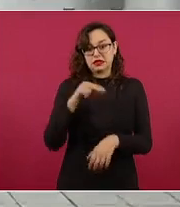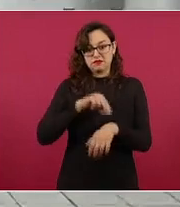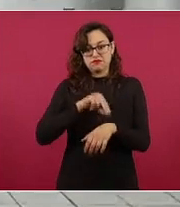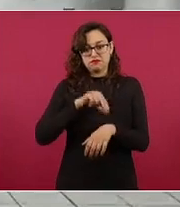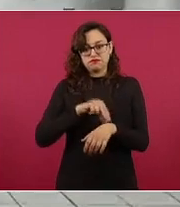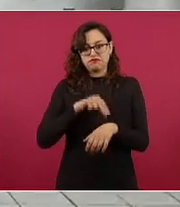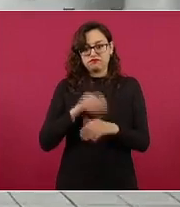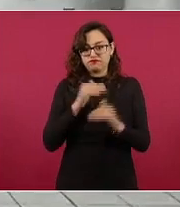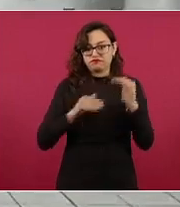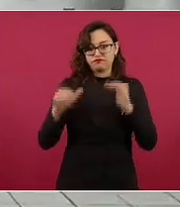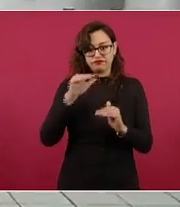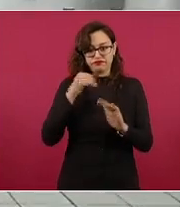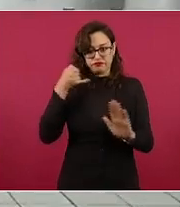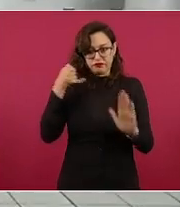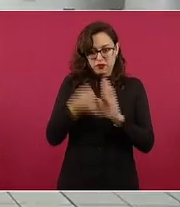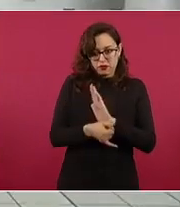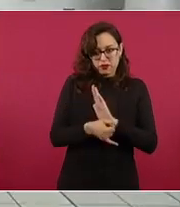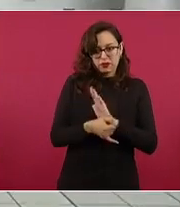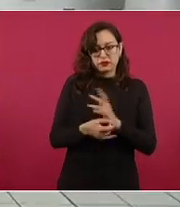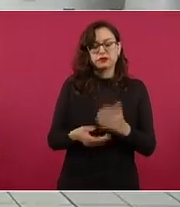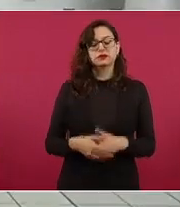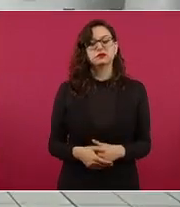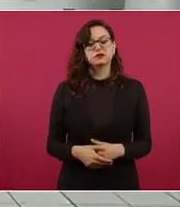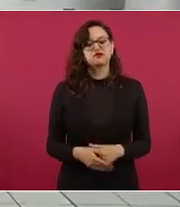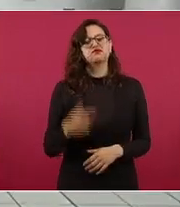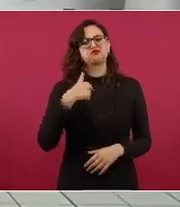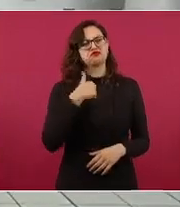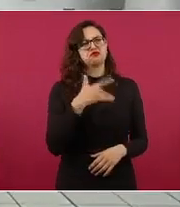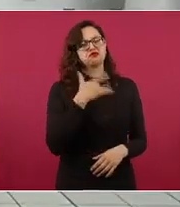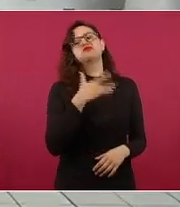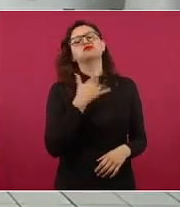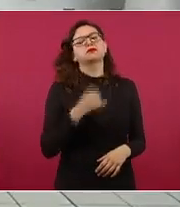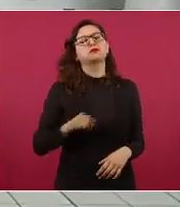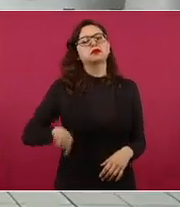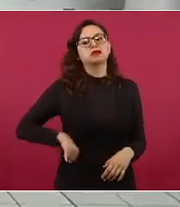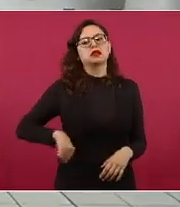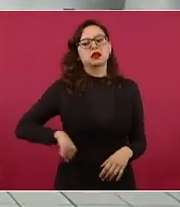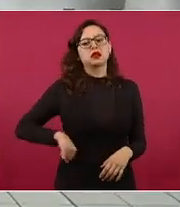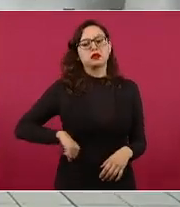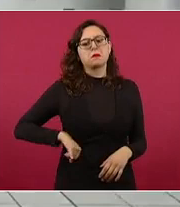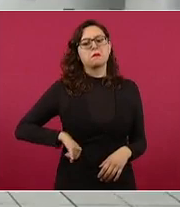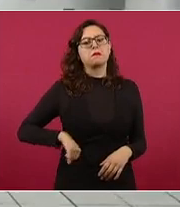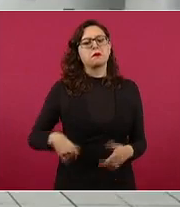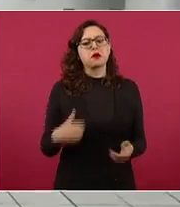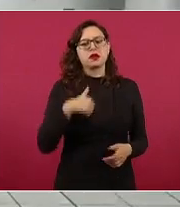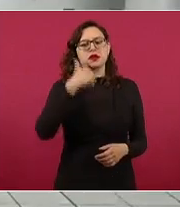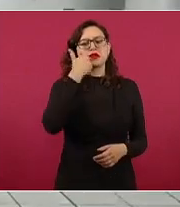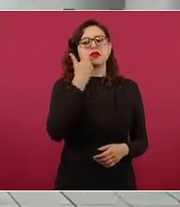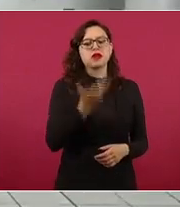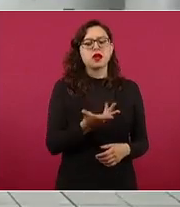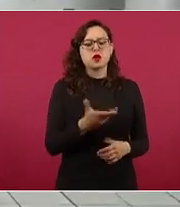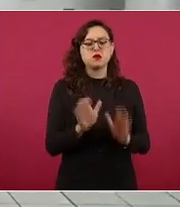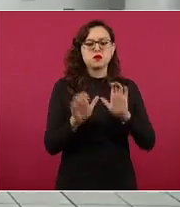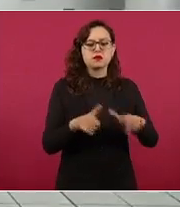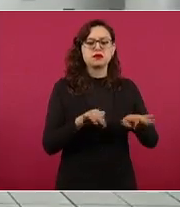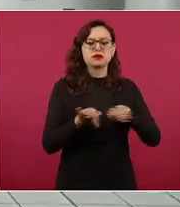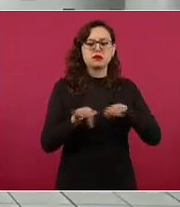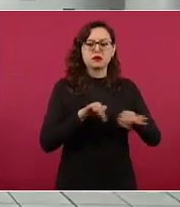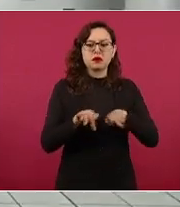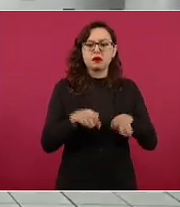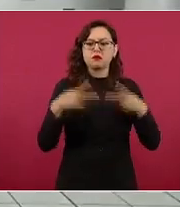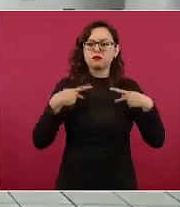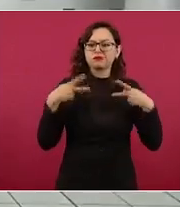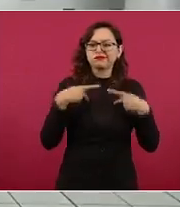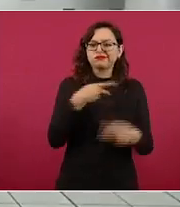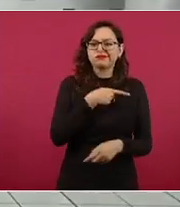registré en la convocatoria porque me pareció bien interesante lo que plantean de poder atender a personas de escasos recursos